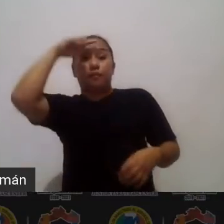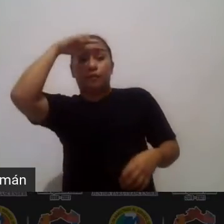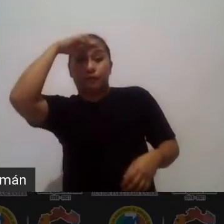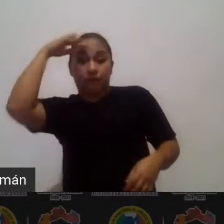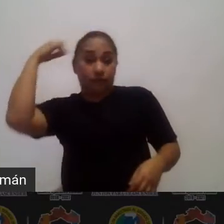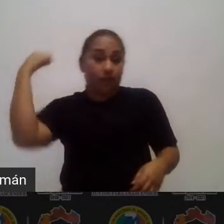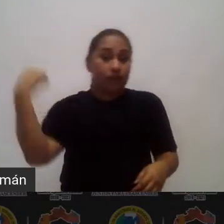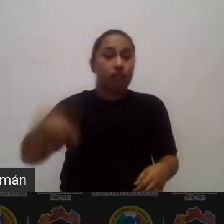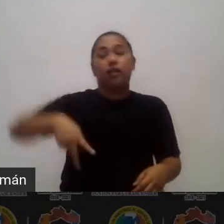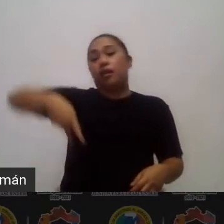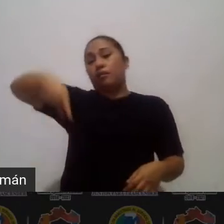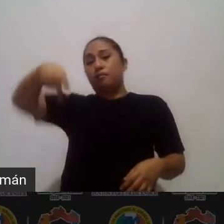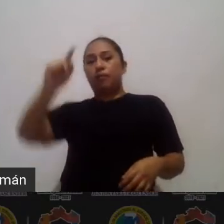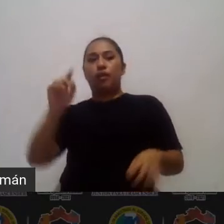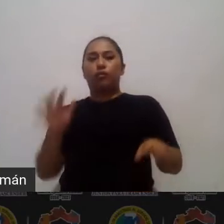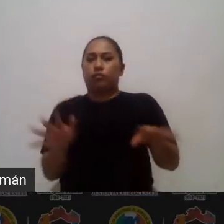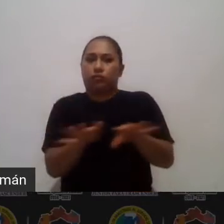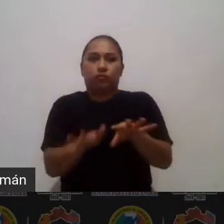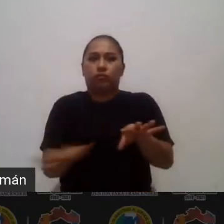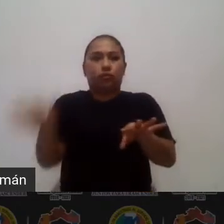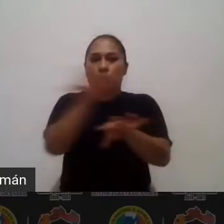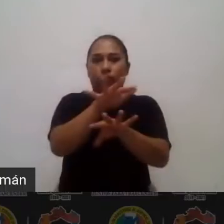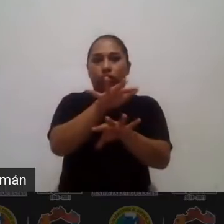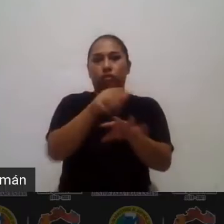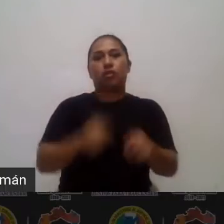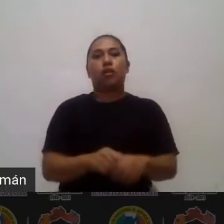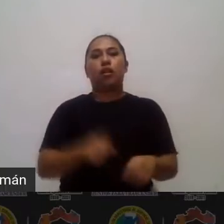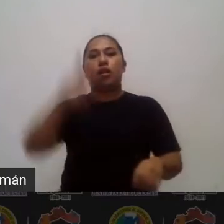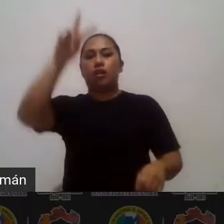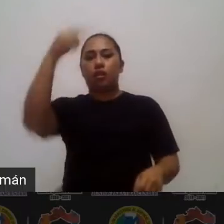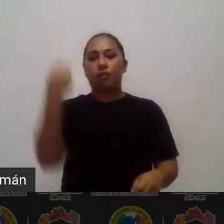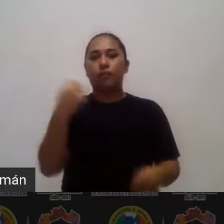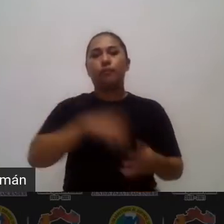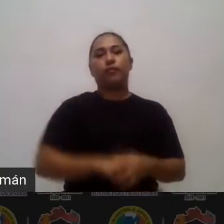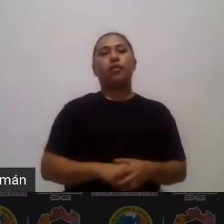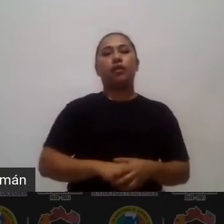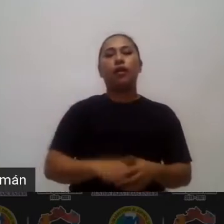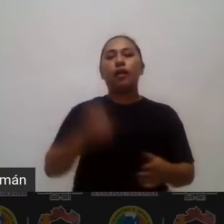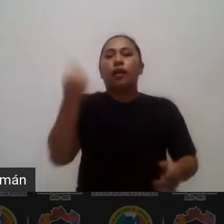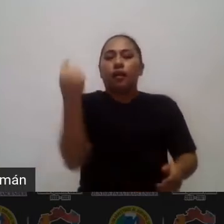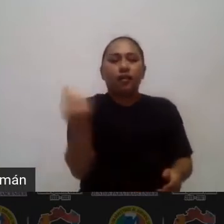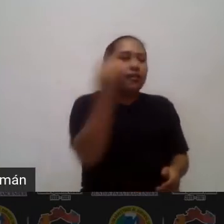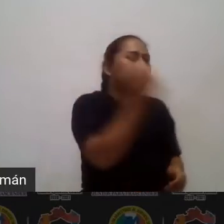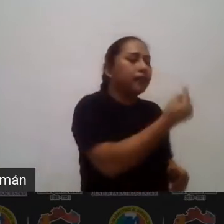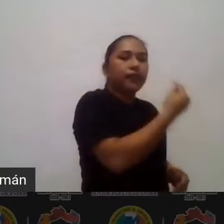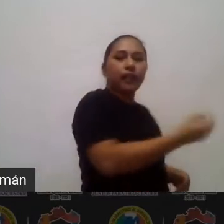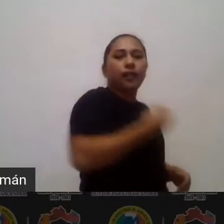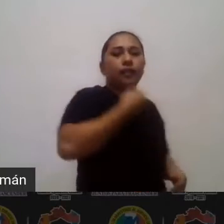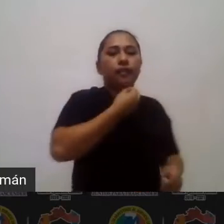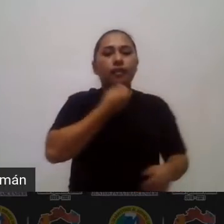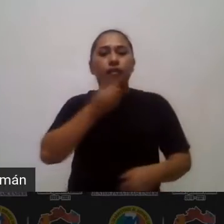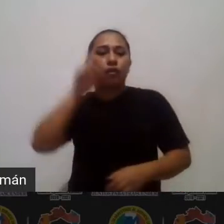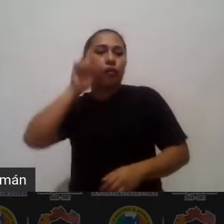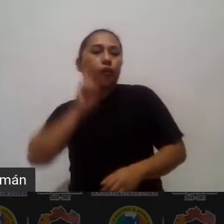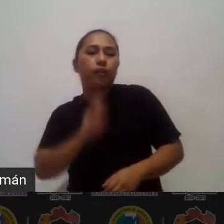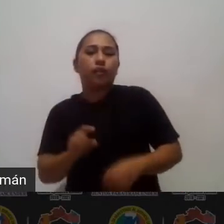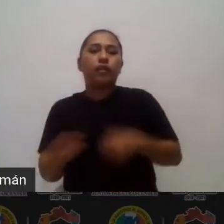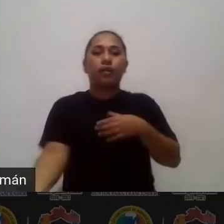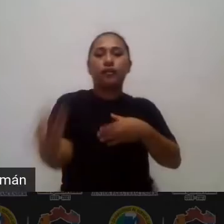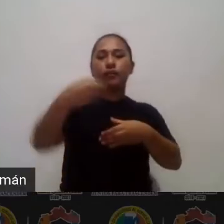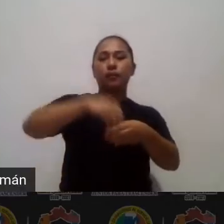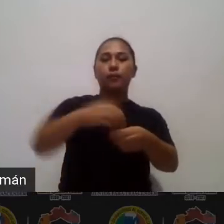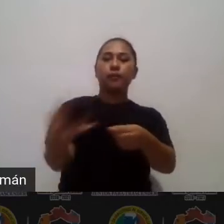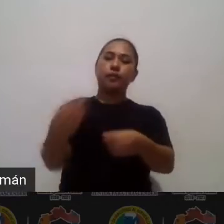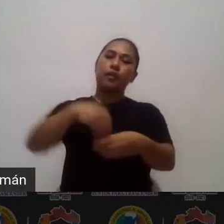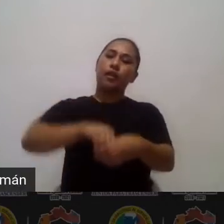sustituye la tecnología cada chico se va insertando en una etapa del fenómeno o del estudio del fenómeno según